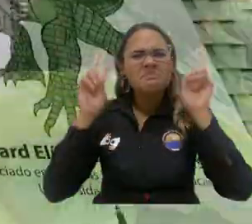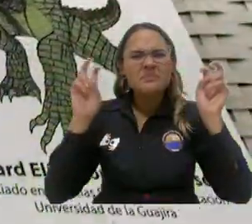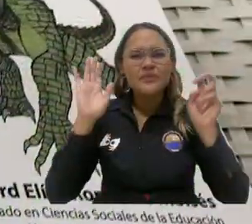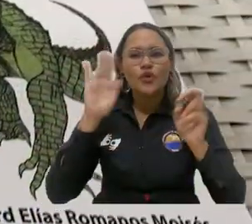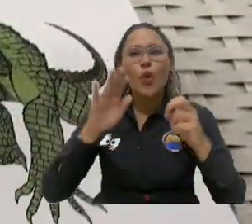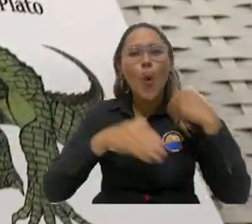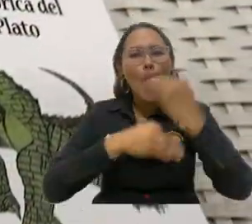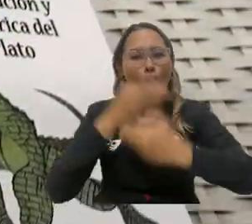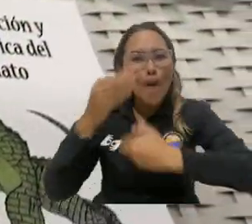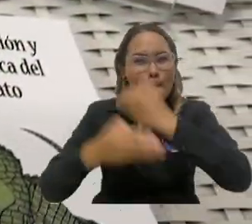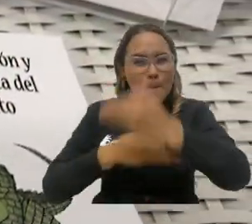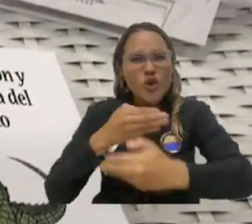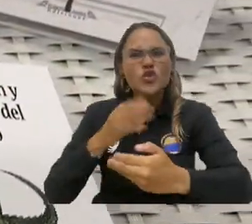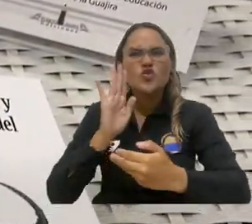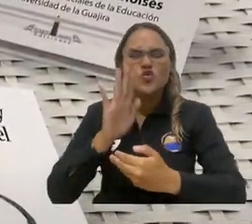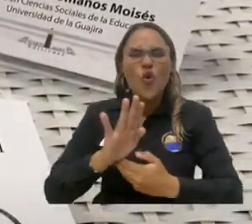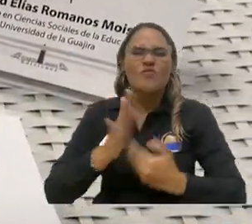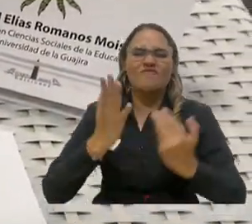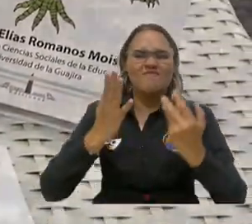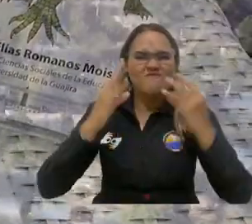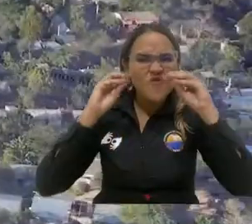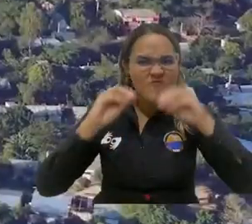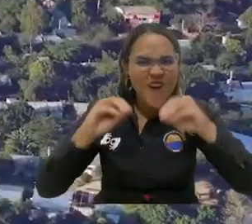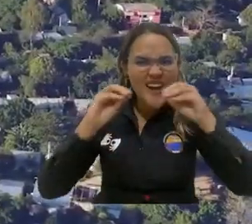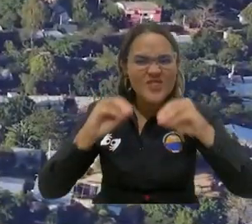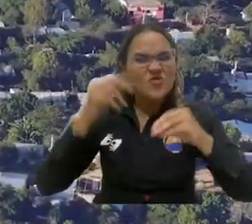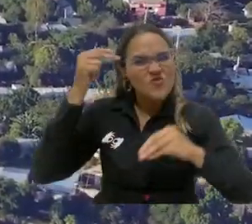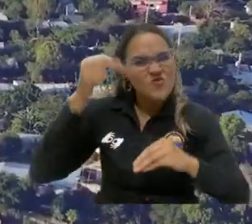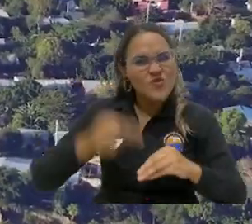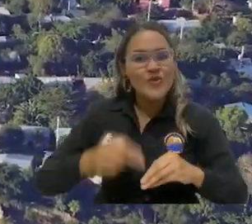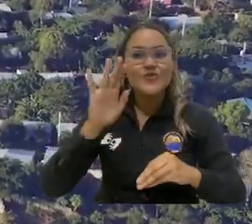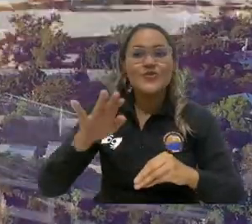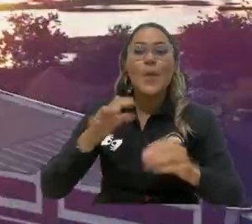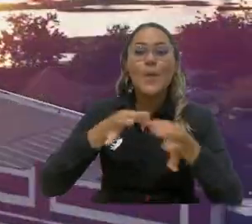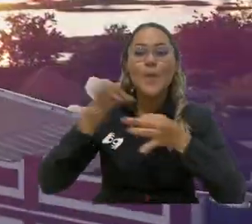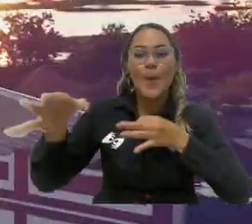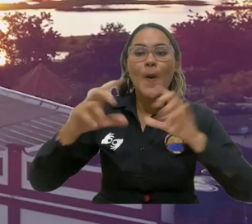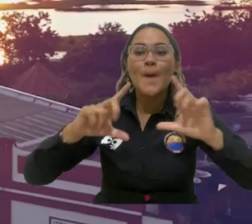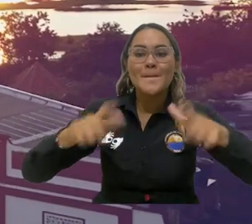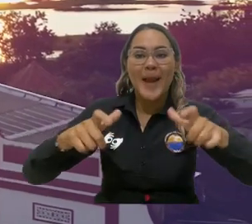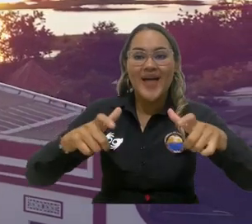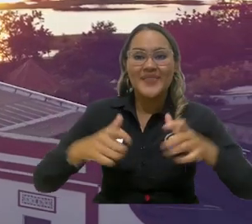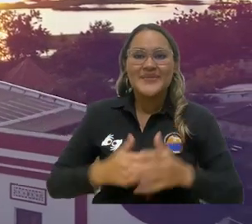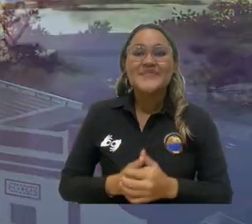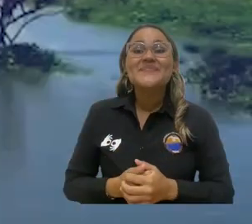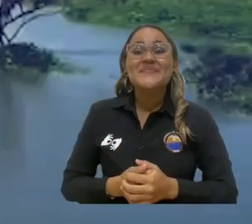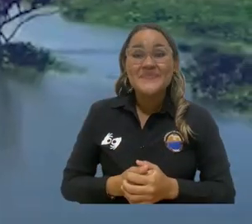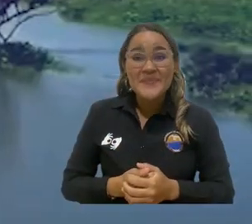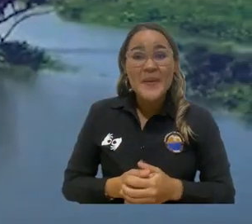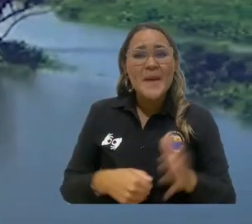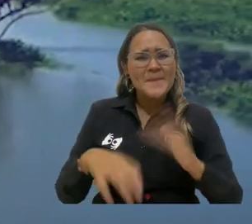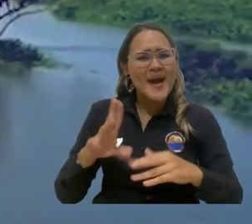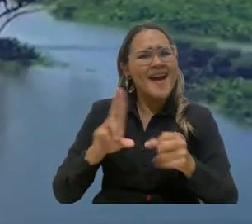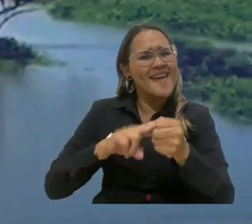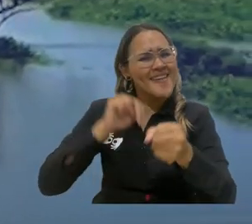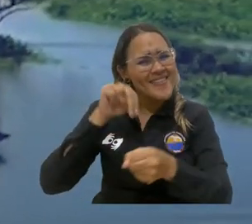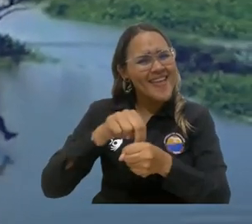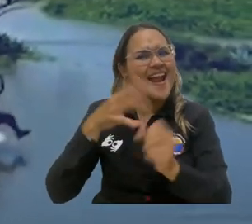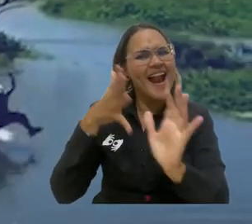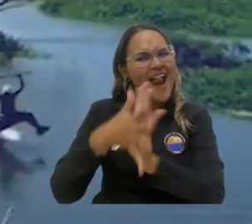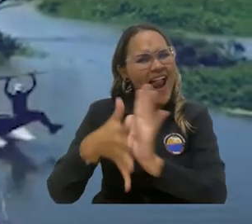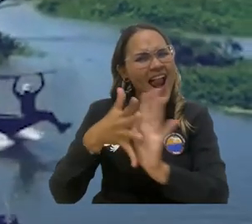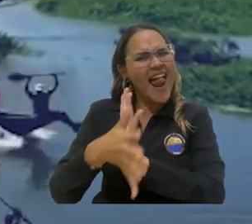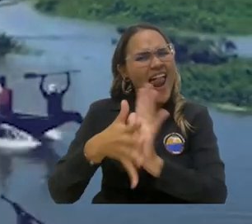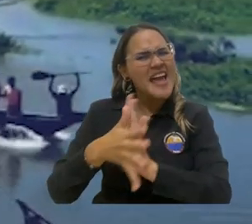Uno de ellos, titulado Proceso de Formación y Evolución Histórica del Pueblo de Plato. Este es un libro que está, los